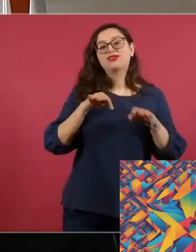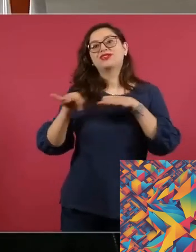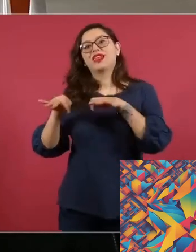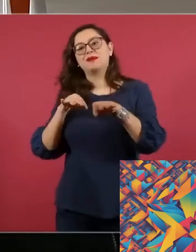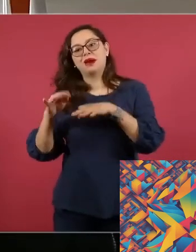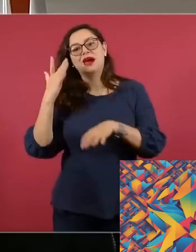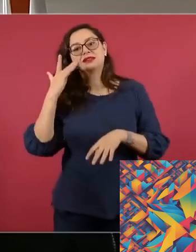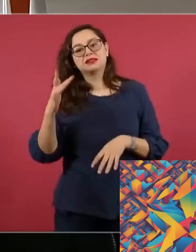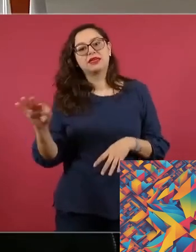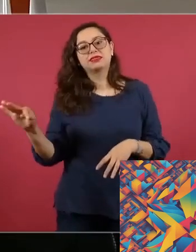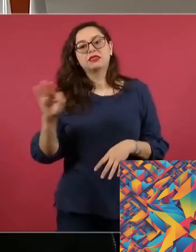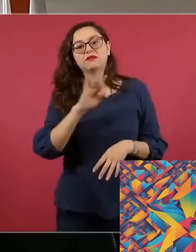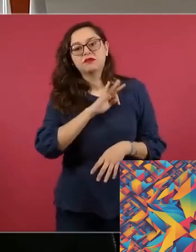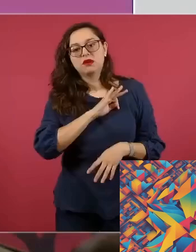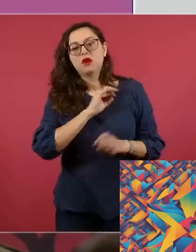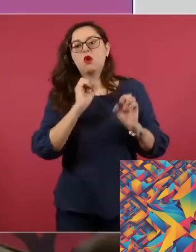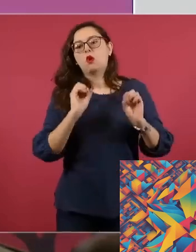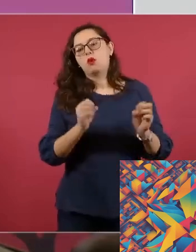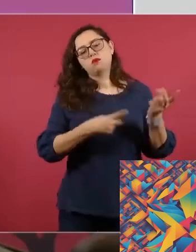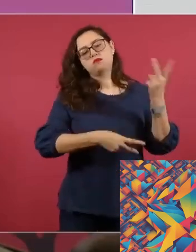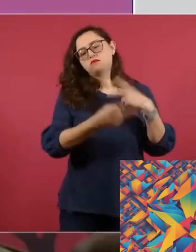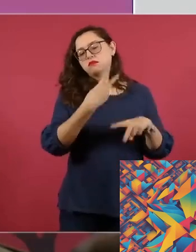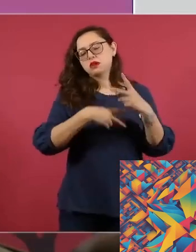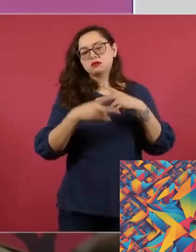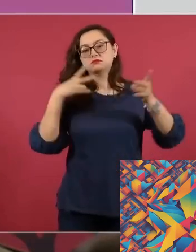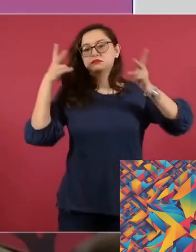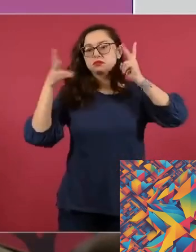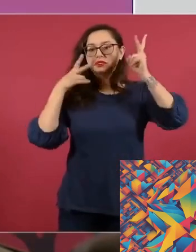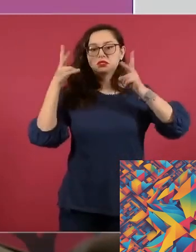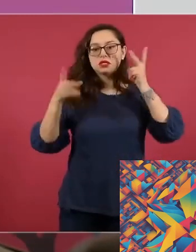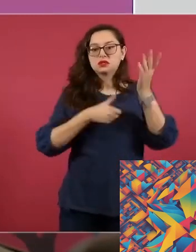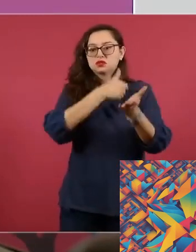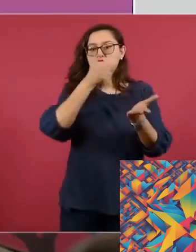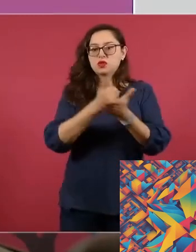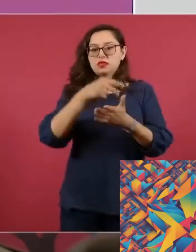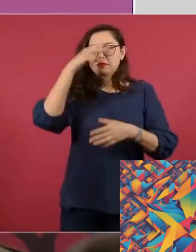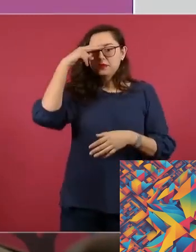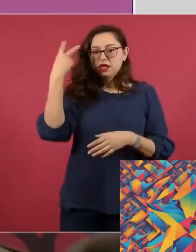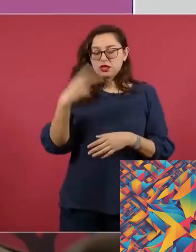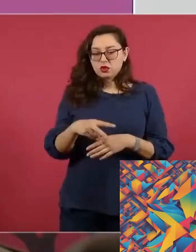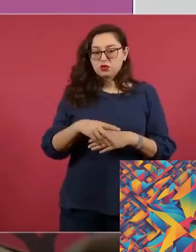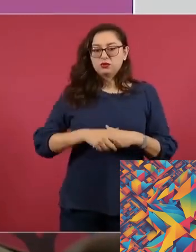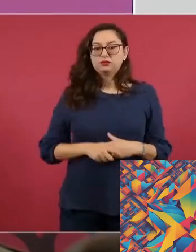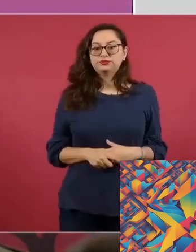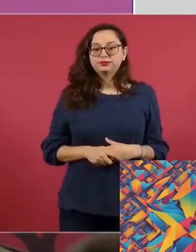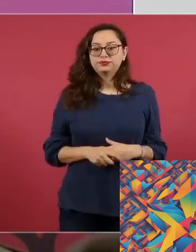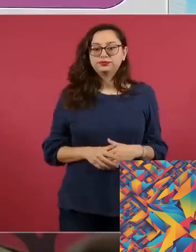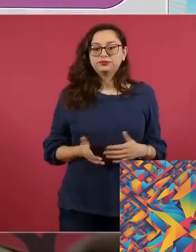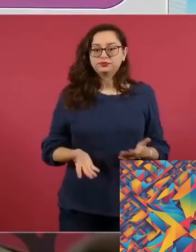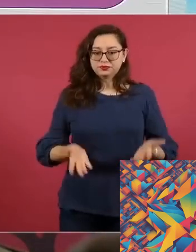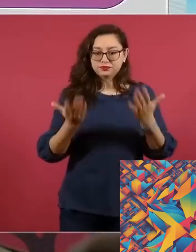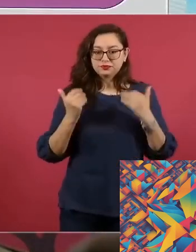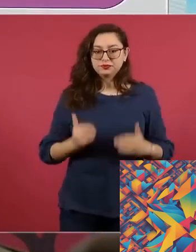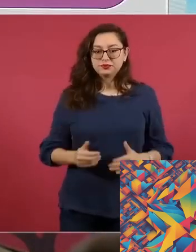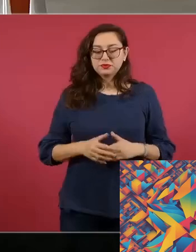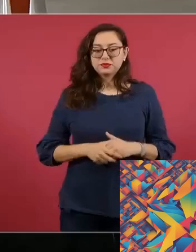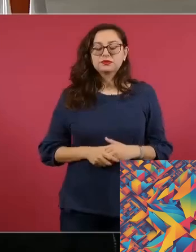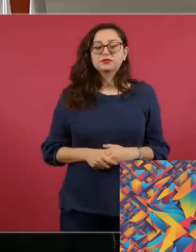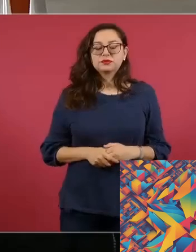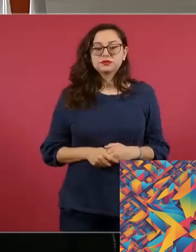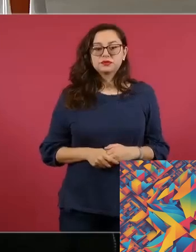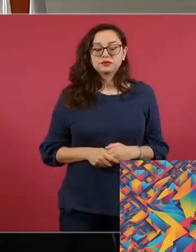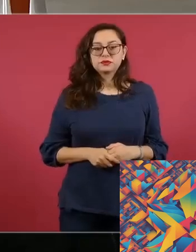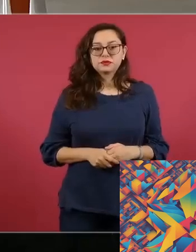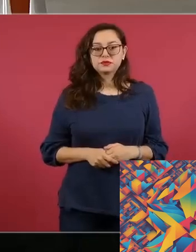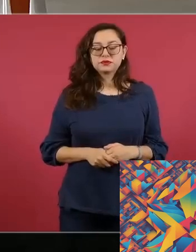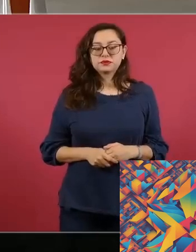participación activa de todos los sectores de la sociedad. Cada voz cuenta y cada acción que tomamos tiene el poder de influir en el futuro